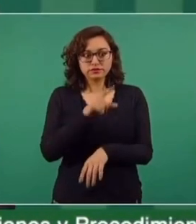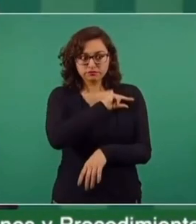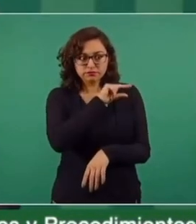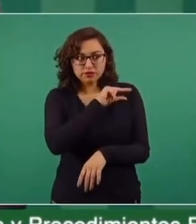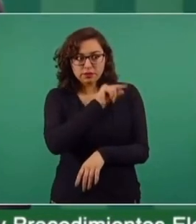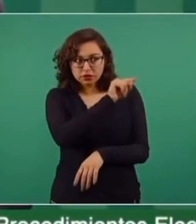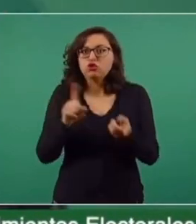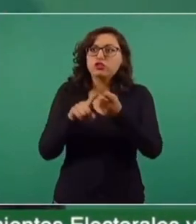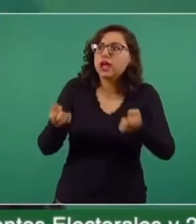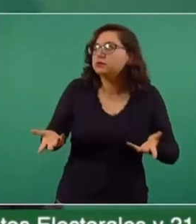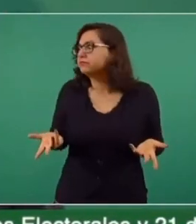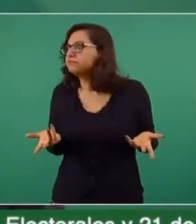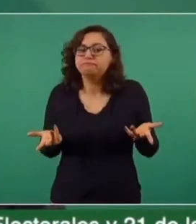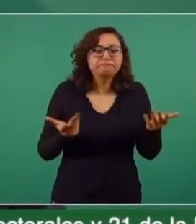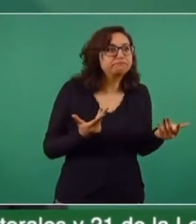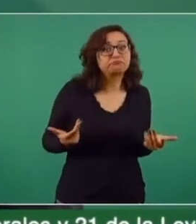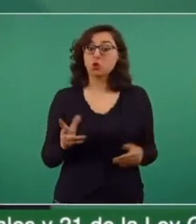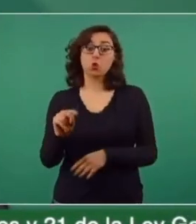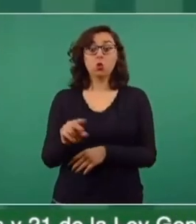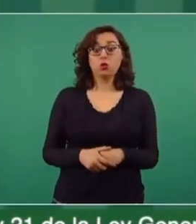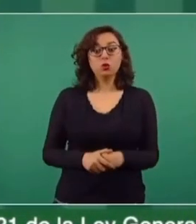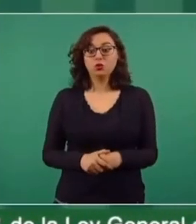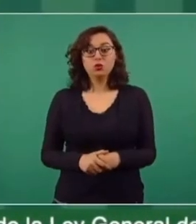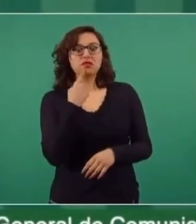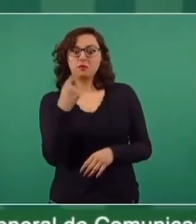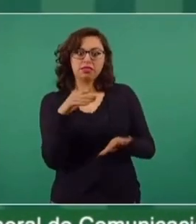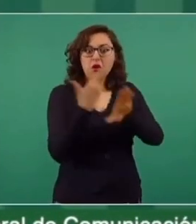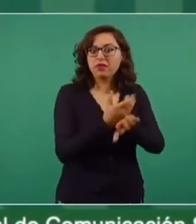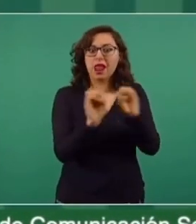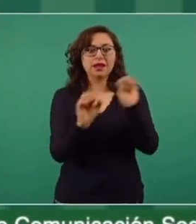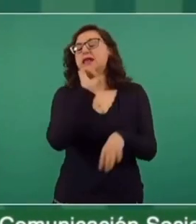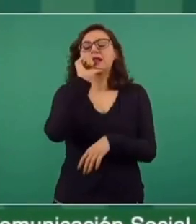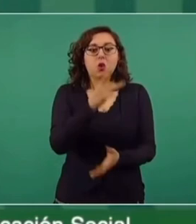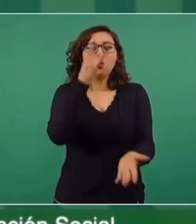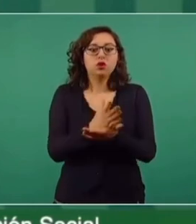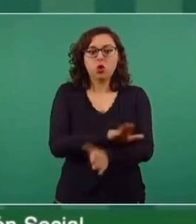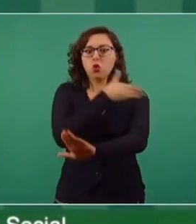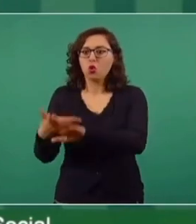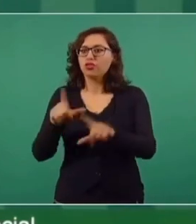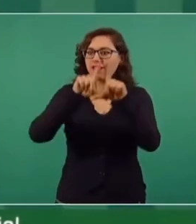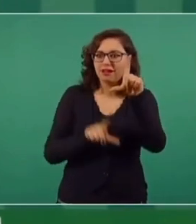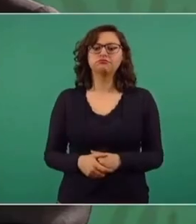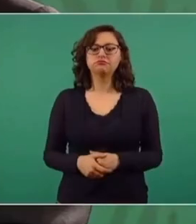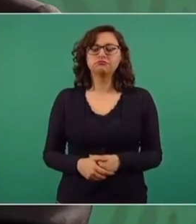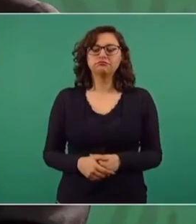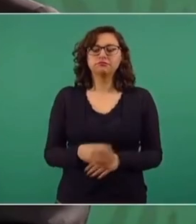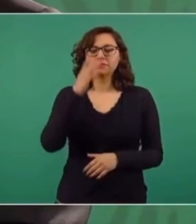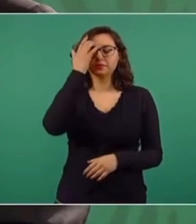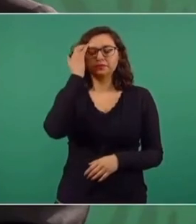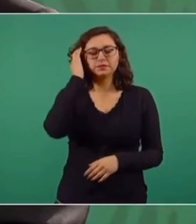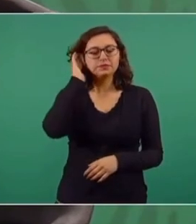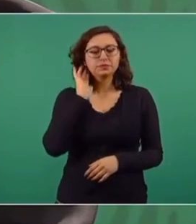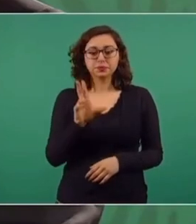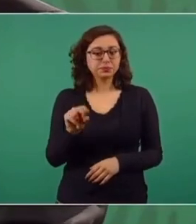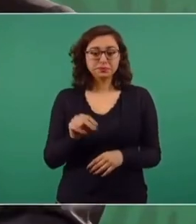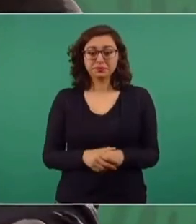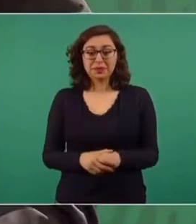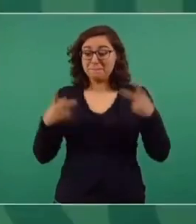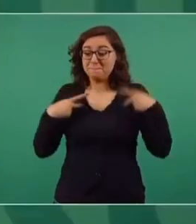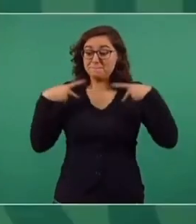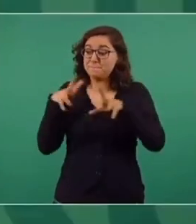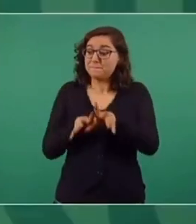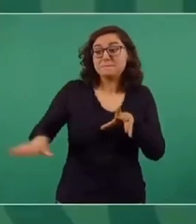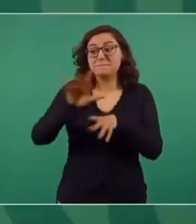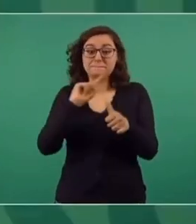de quienes tienen monopolios? No, está dedicada a afectar a las empresas públicas. Siempre el interés público